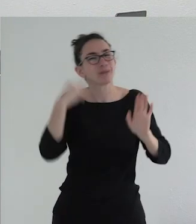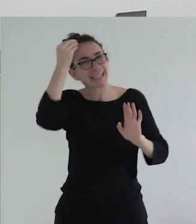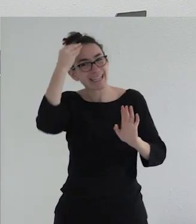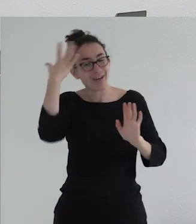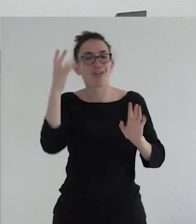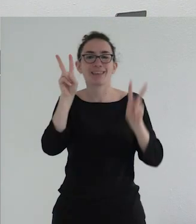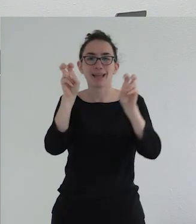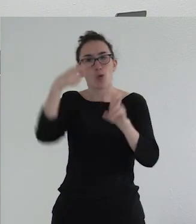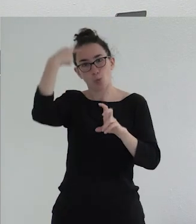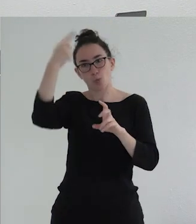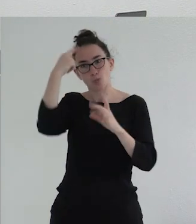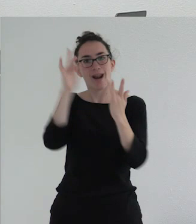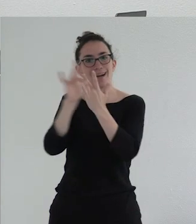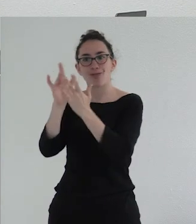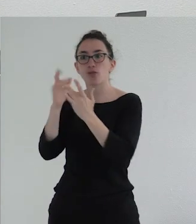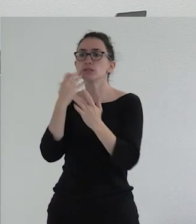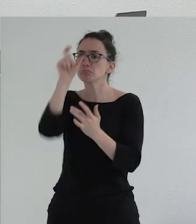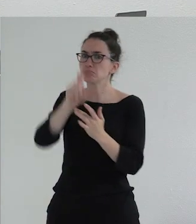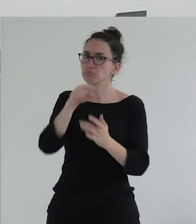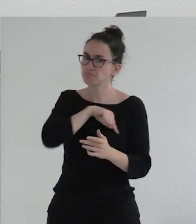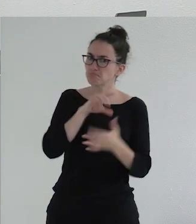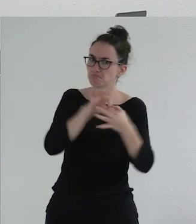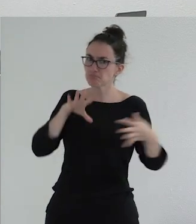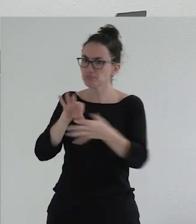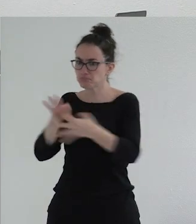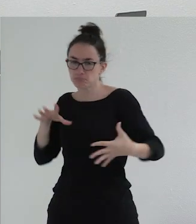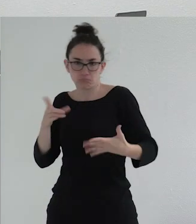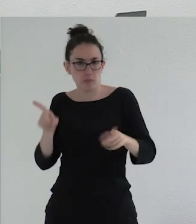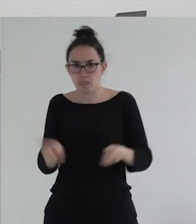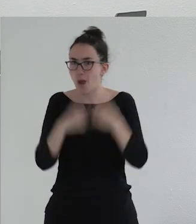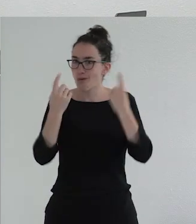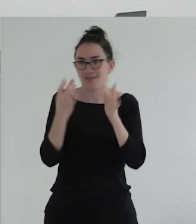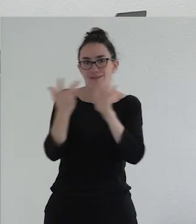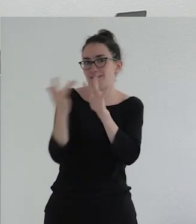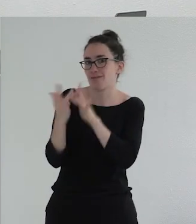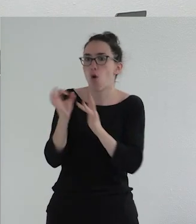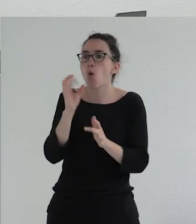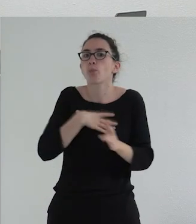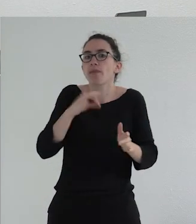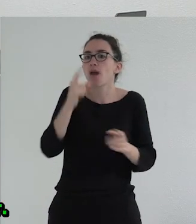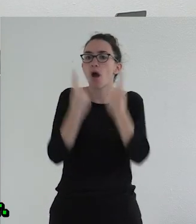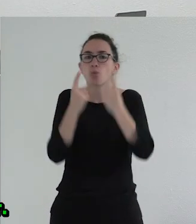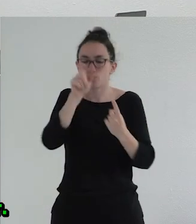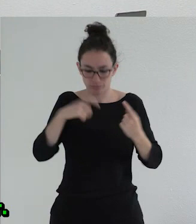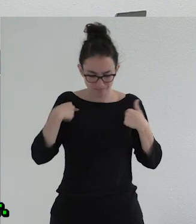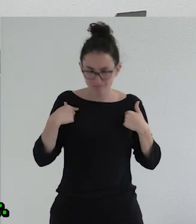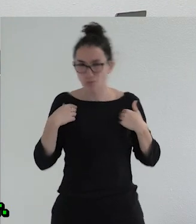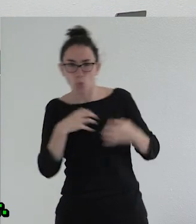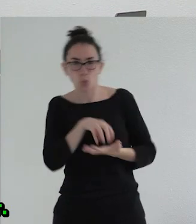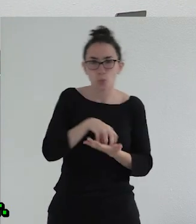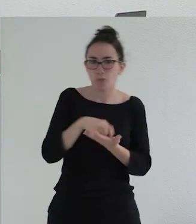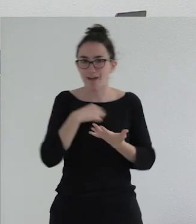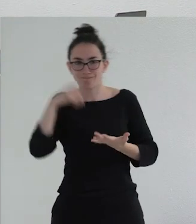gente que esa atribución identitaria no le hace sentido para explicarse a sí mismo. O que no lo sabe, o que varía, o que está en duda. Bueno, que